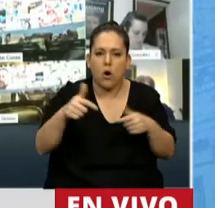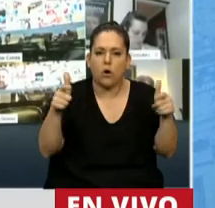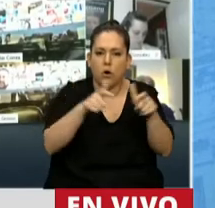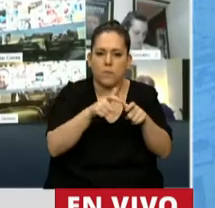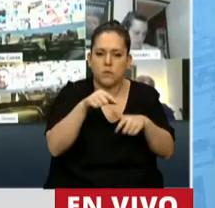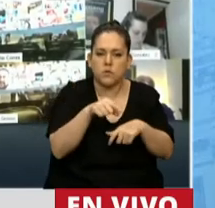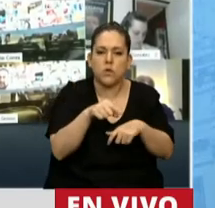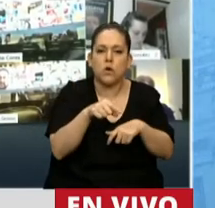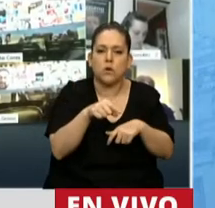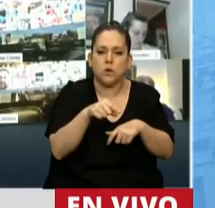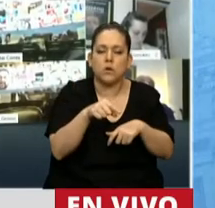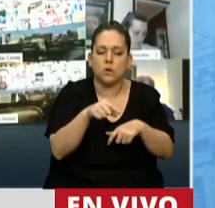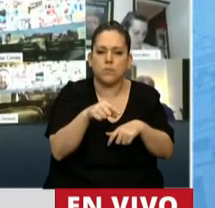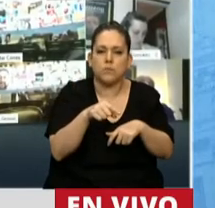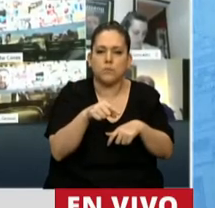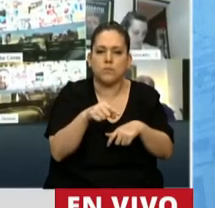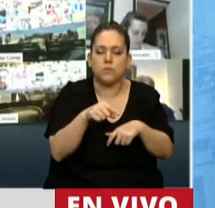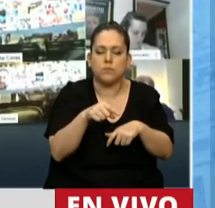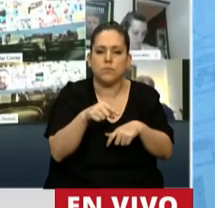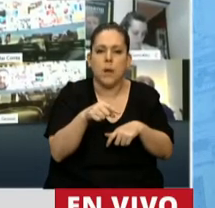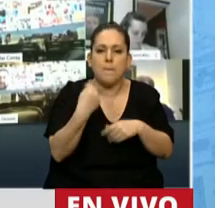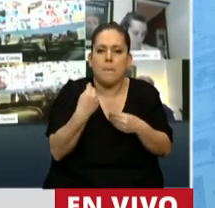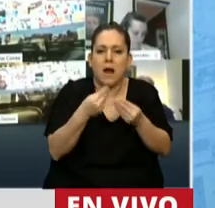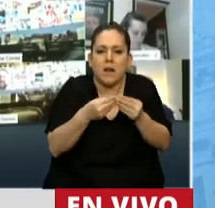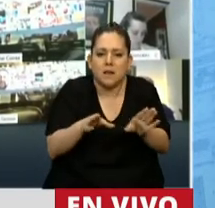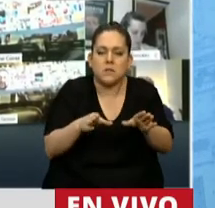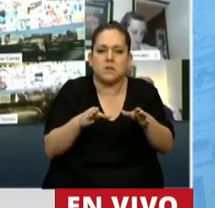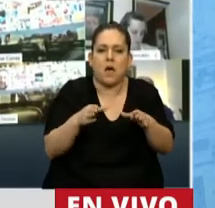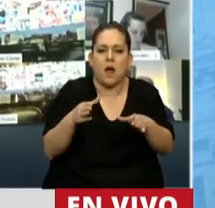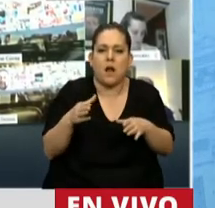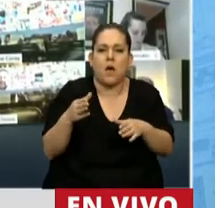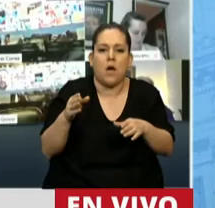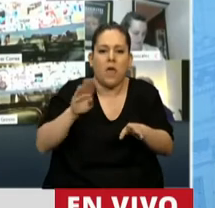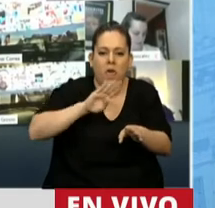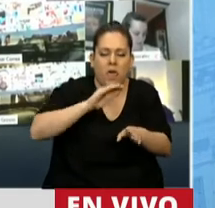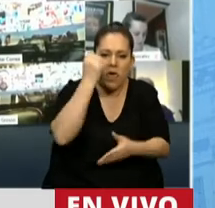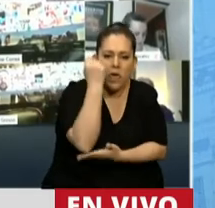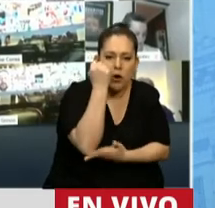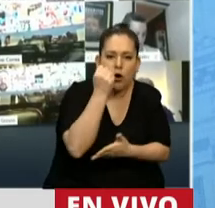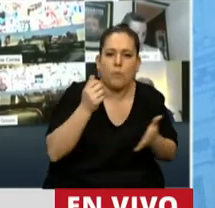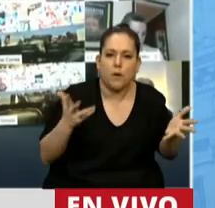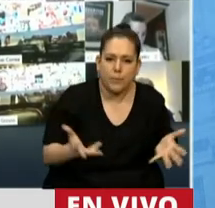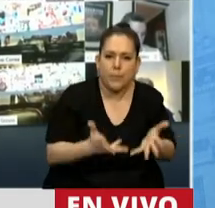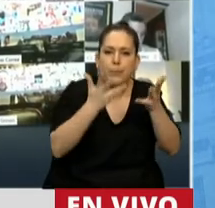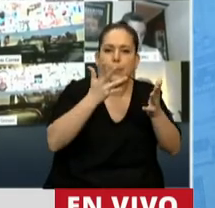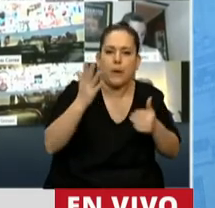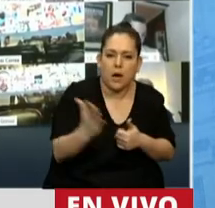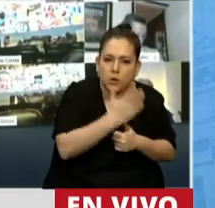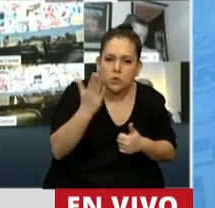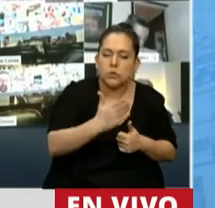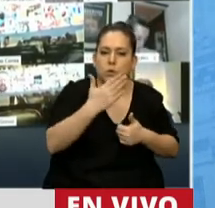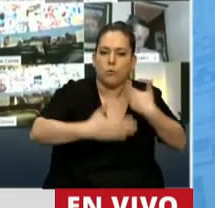que propicio para iniciar un proceso de recuperación económica, de reactivación productiva, de